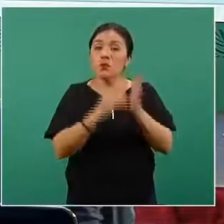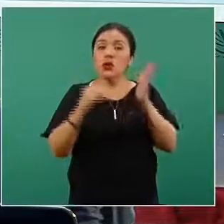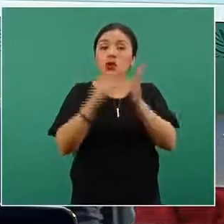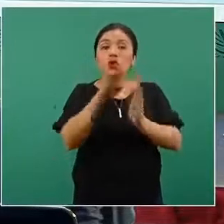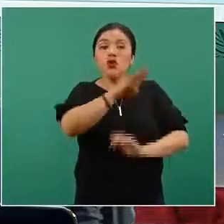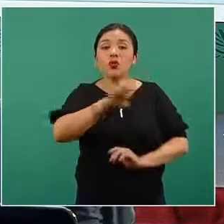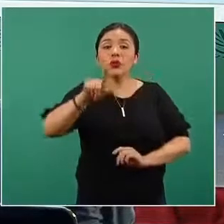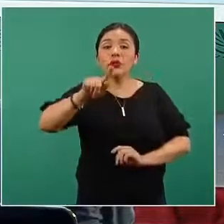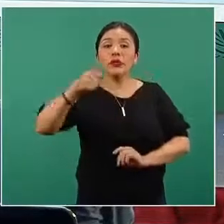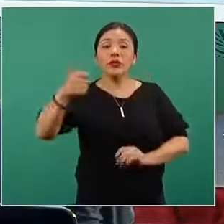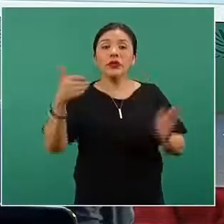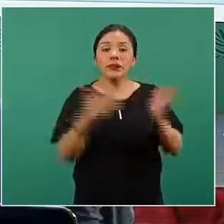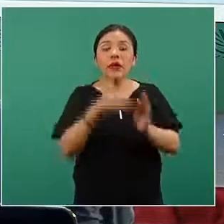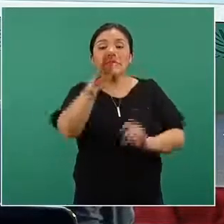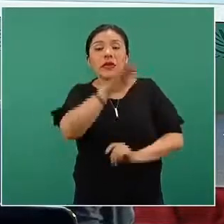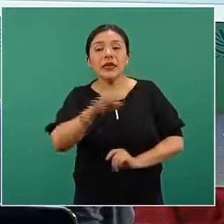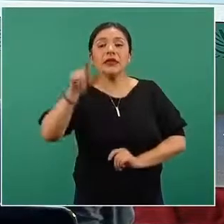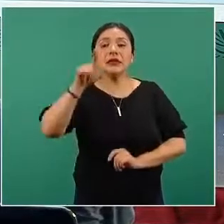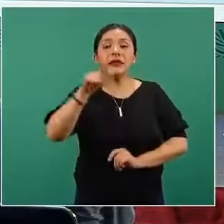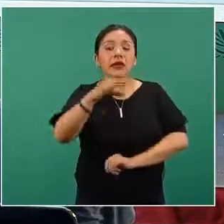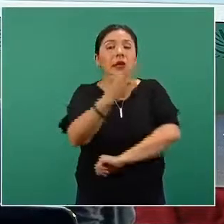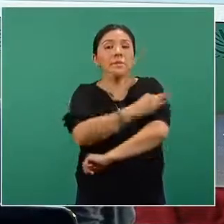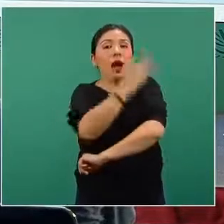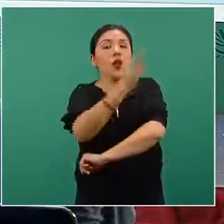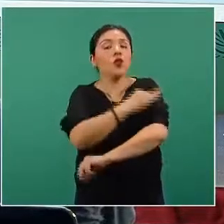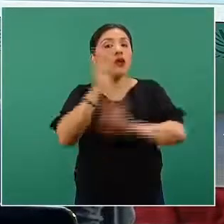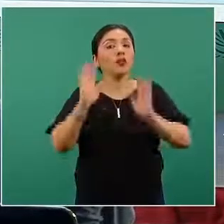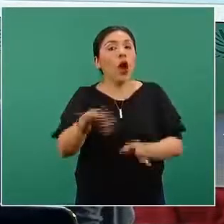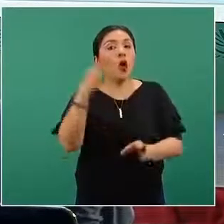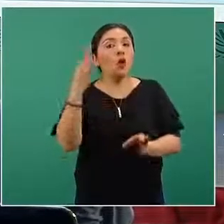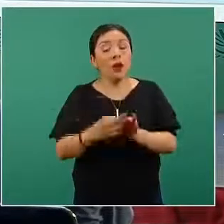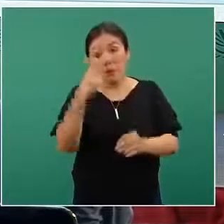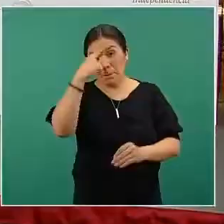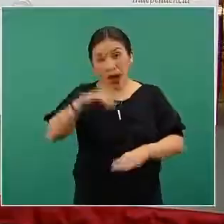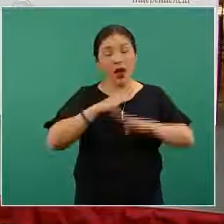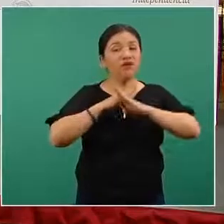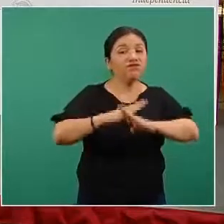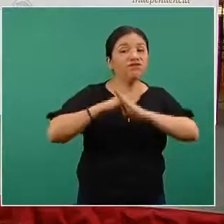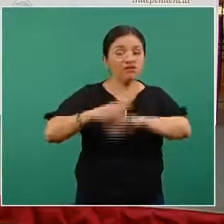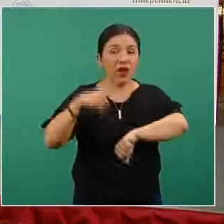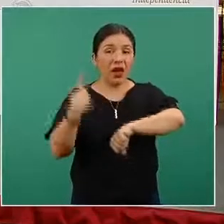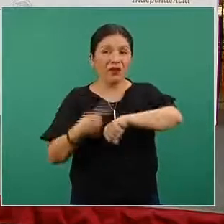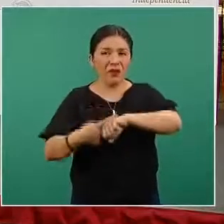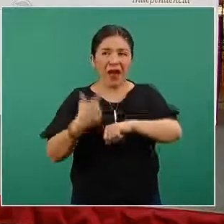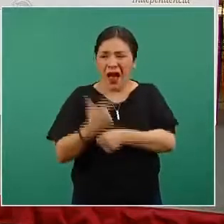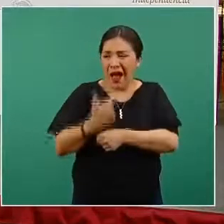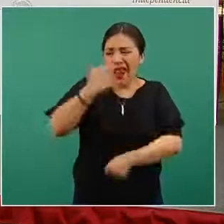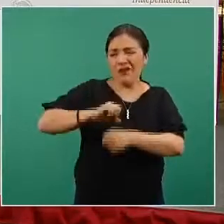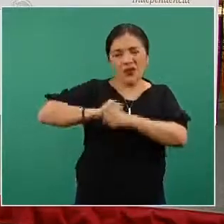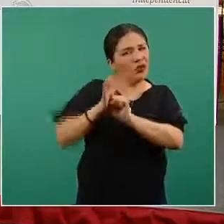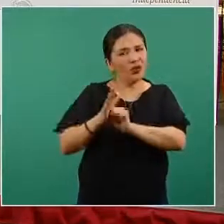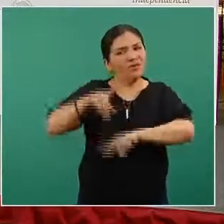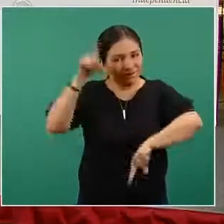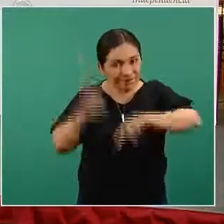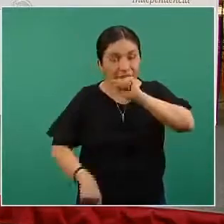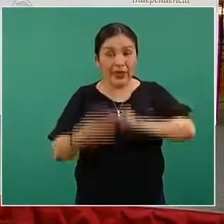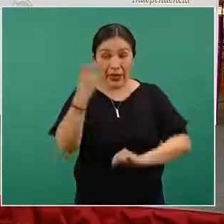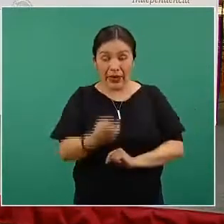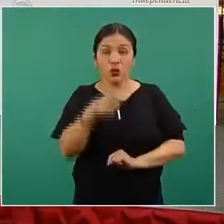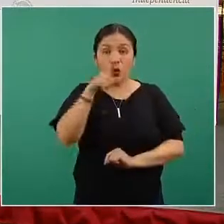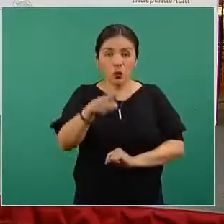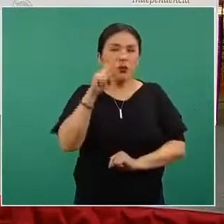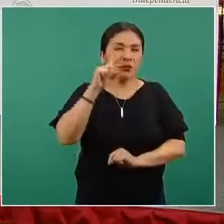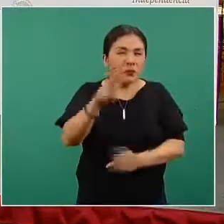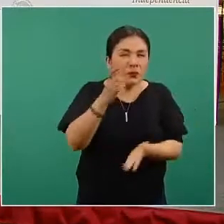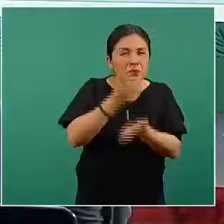quinientas diecisiete esquemas completos de vacunación para hacer la prevención de enfermedad grave de la COVID. Identifiquemos pues